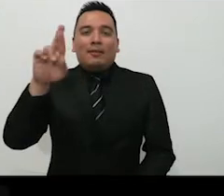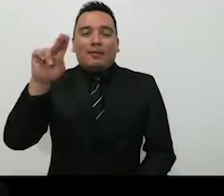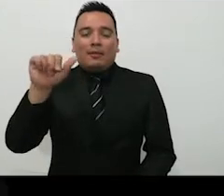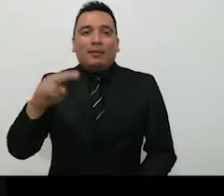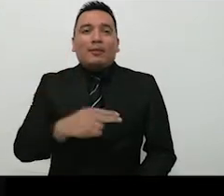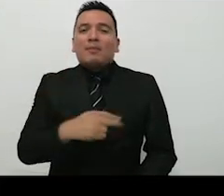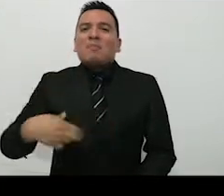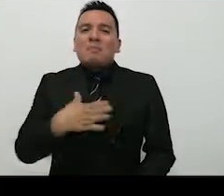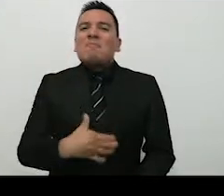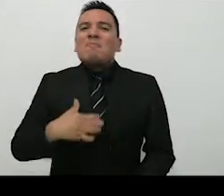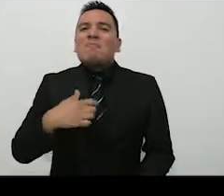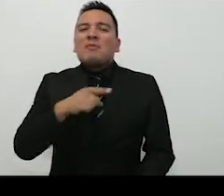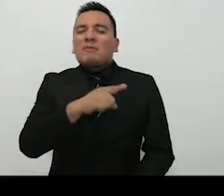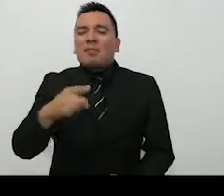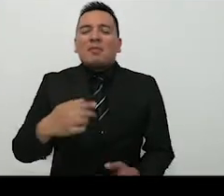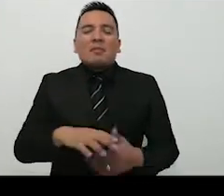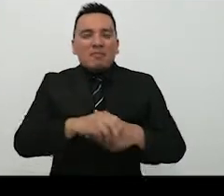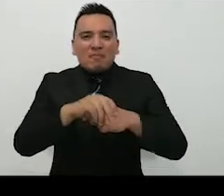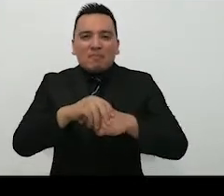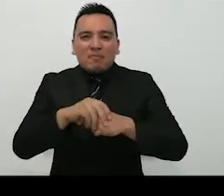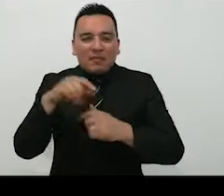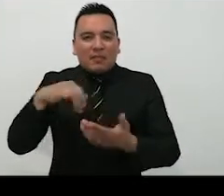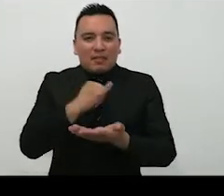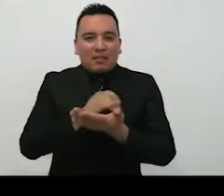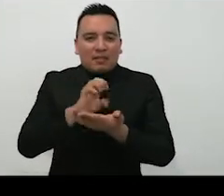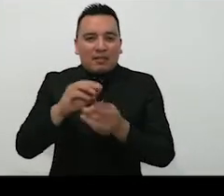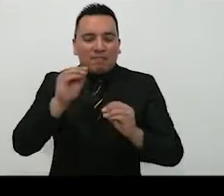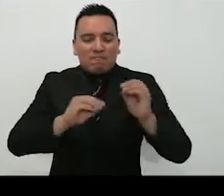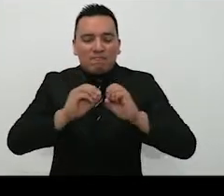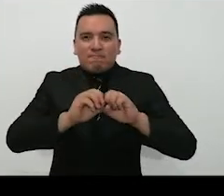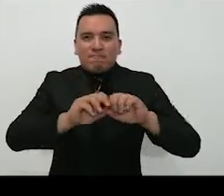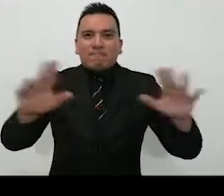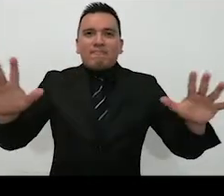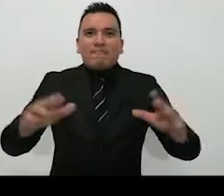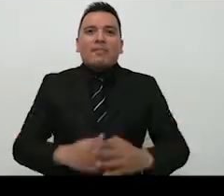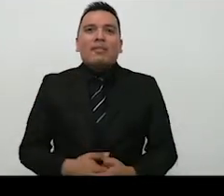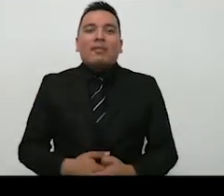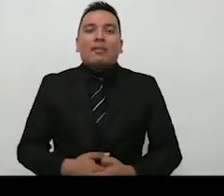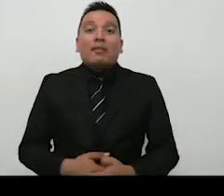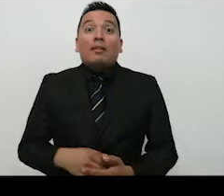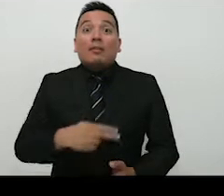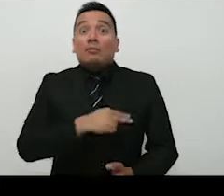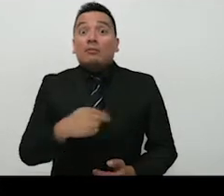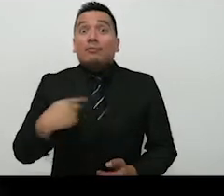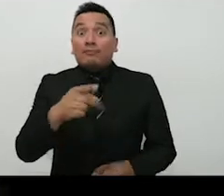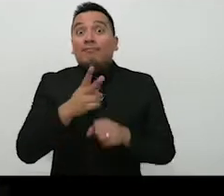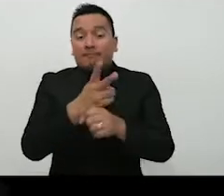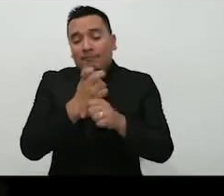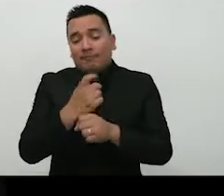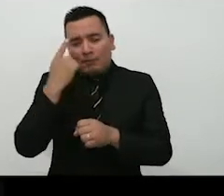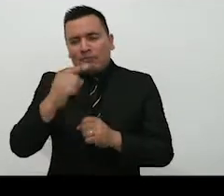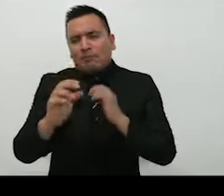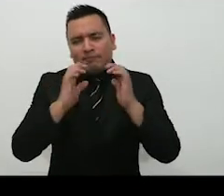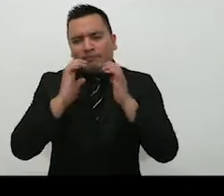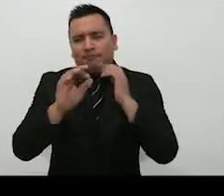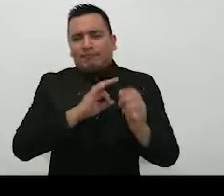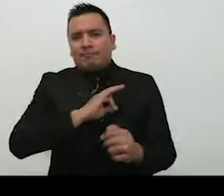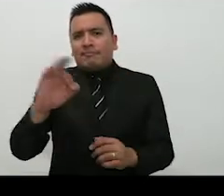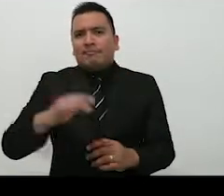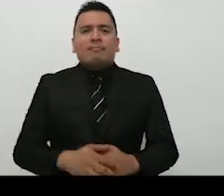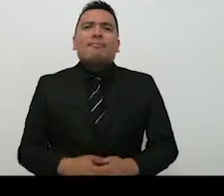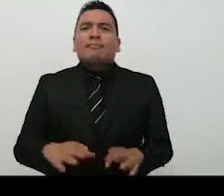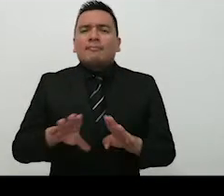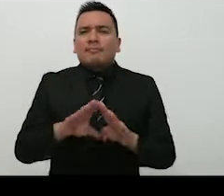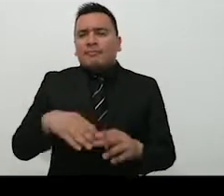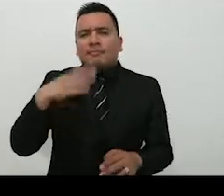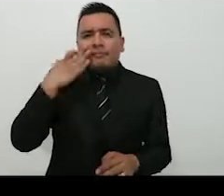Nos da mucho gusto, como siempre, el poderle saludar en esta producción del Instituto Electoral de Coahuila y en donde le queremos invitar para que podamos tener comunicación